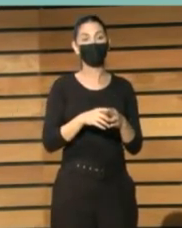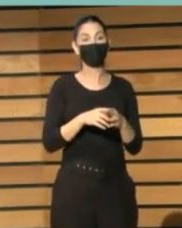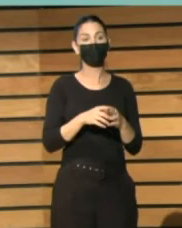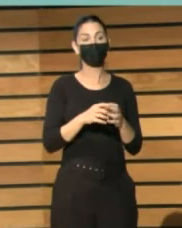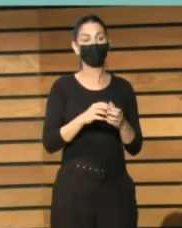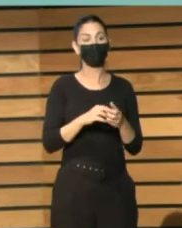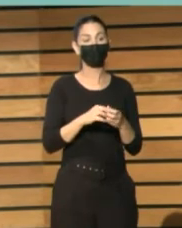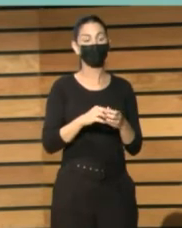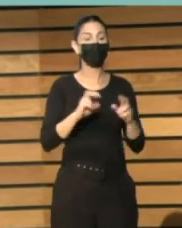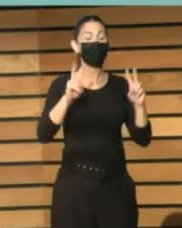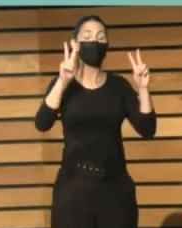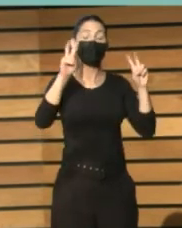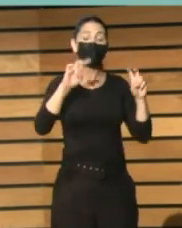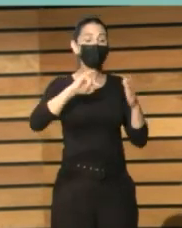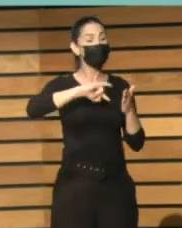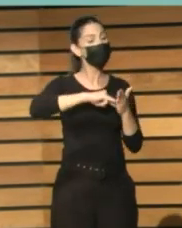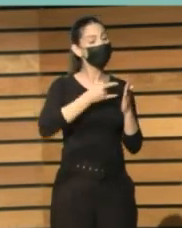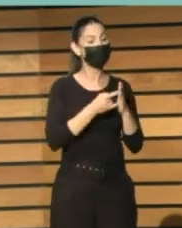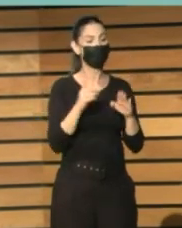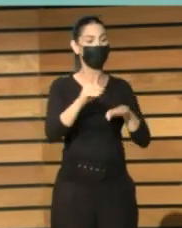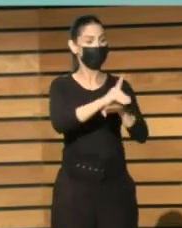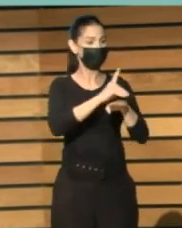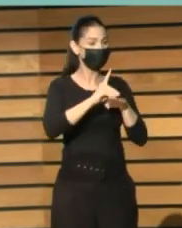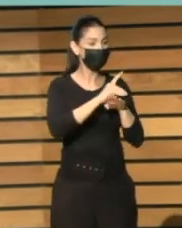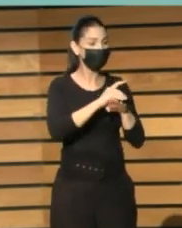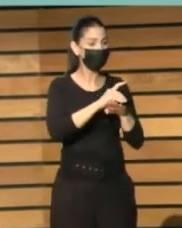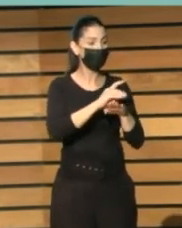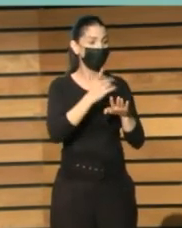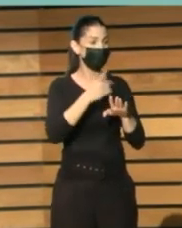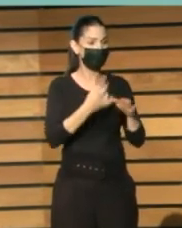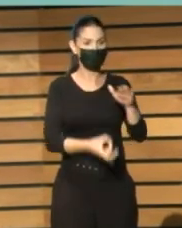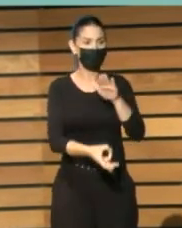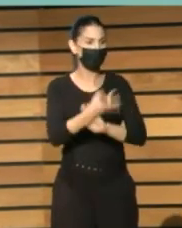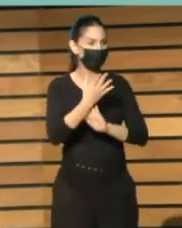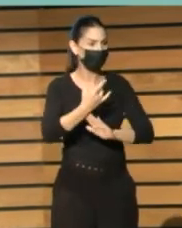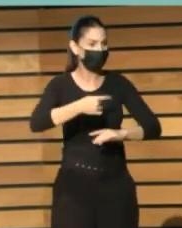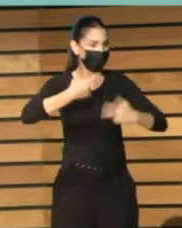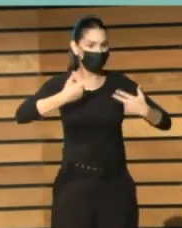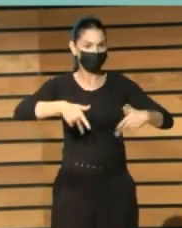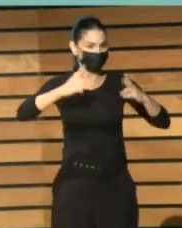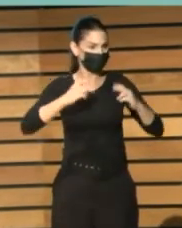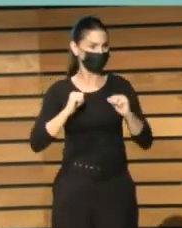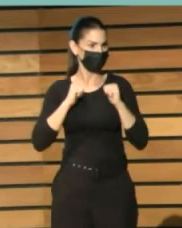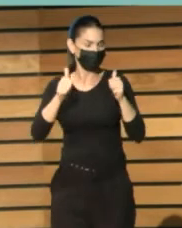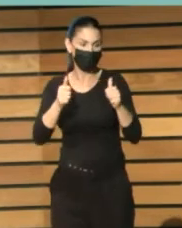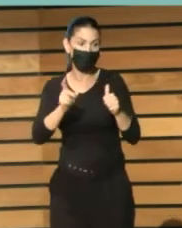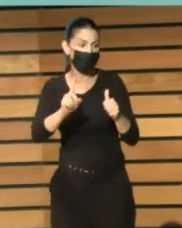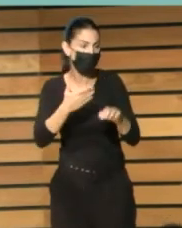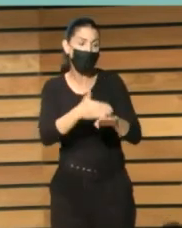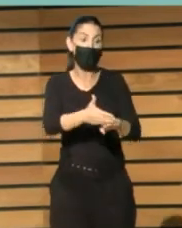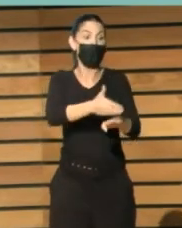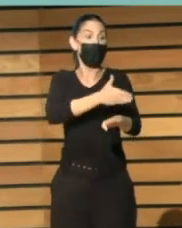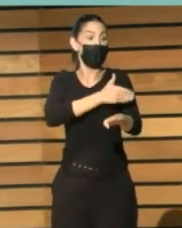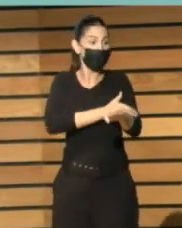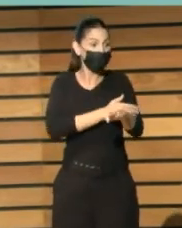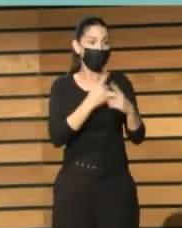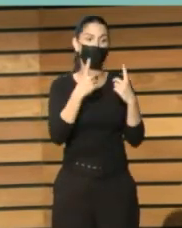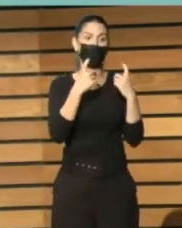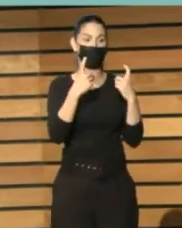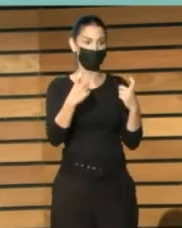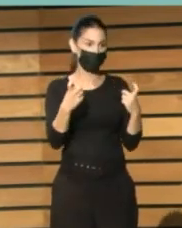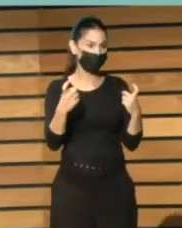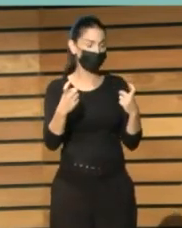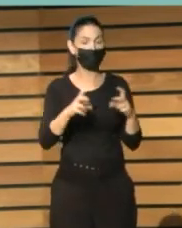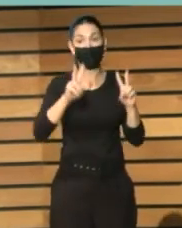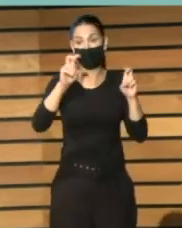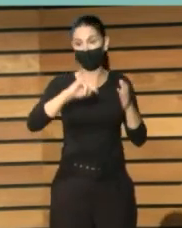proyectos de digitalización sin tener una formación básica, sin saber lo que están haciendo, sin saber cómo van a difundir estas imágenes, qué